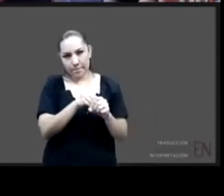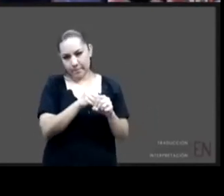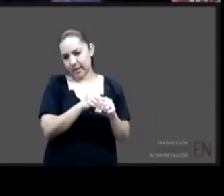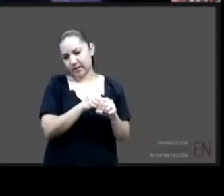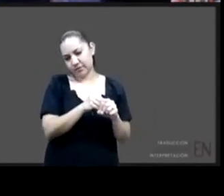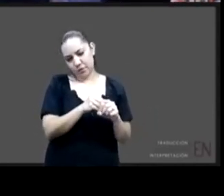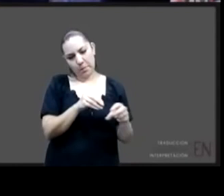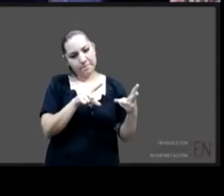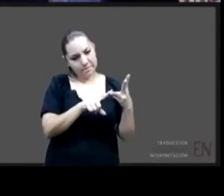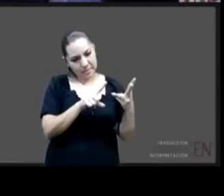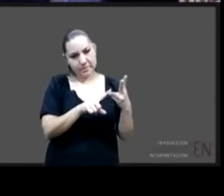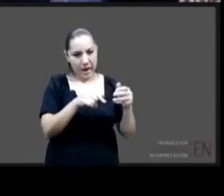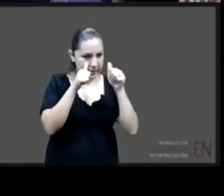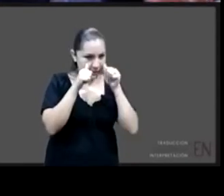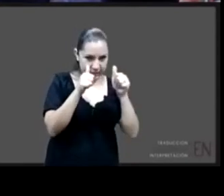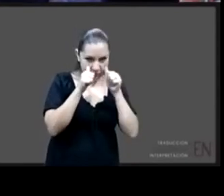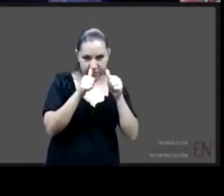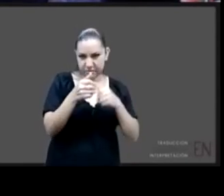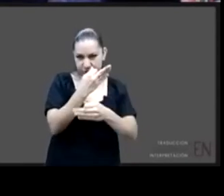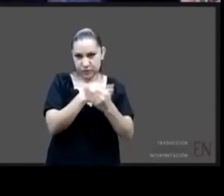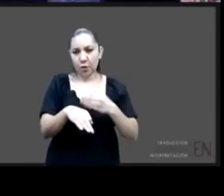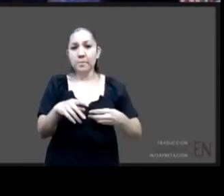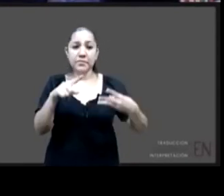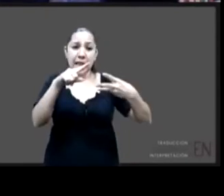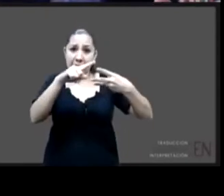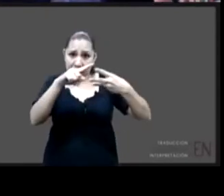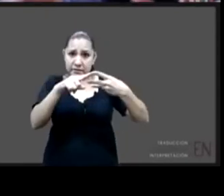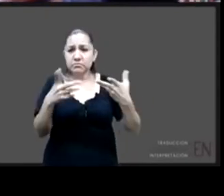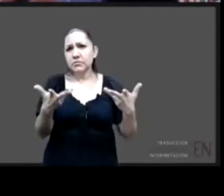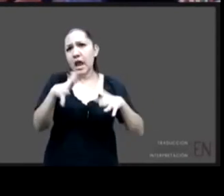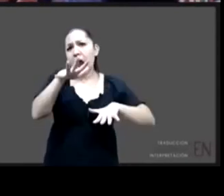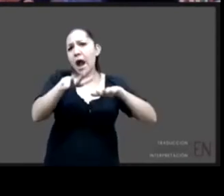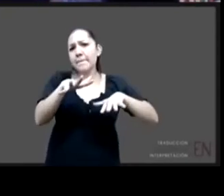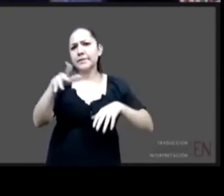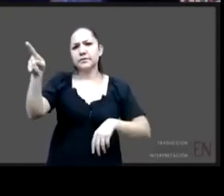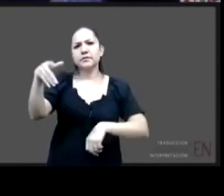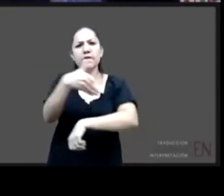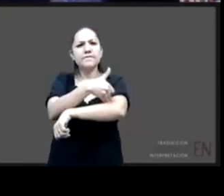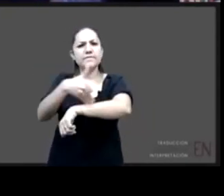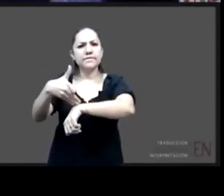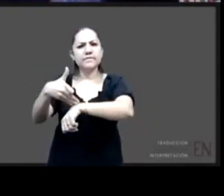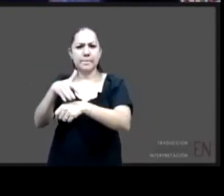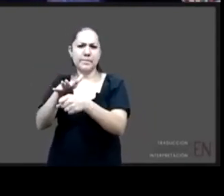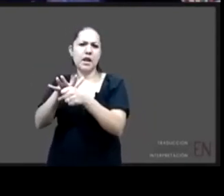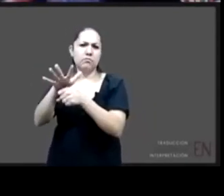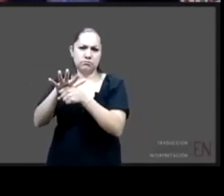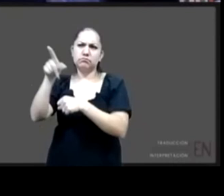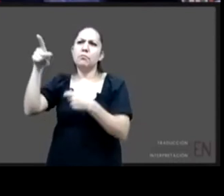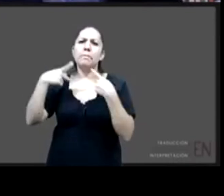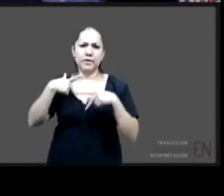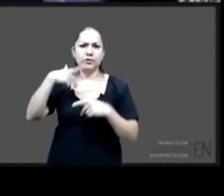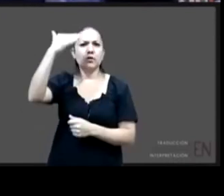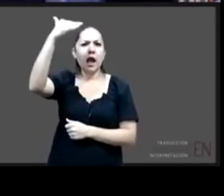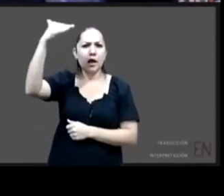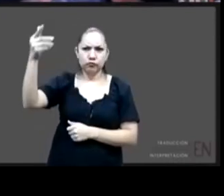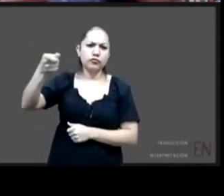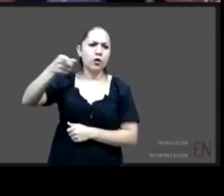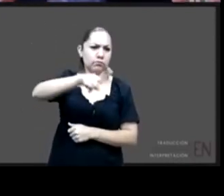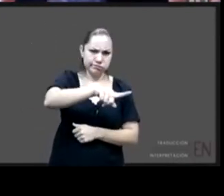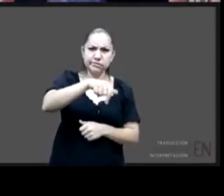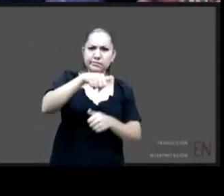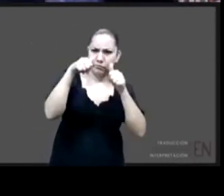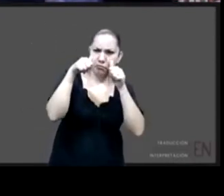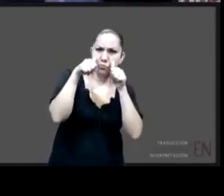familiar los referentes adultos responsables y la protección y el estrés tóxico ya